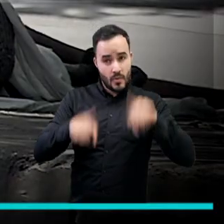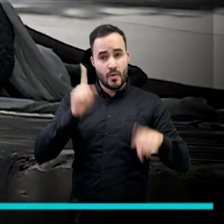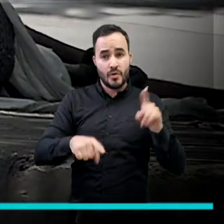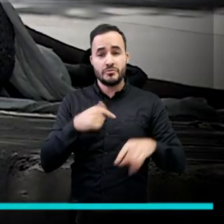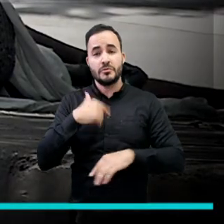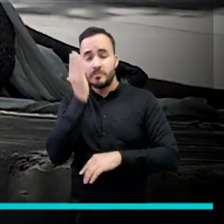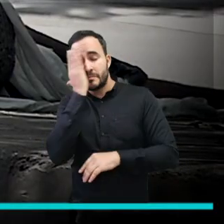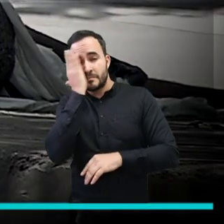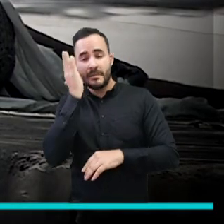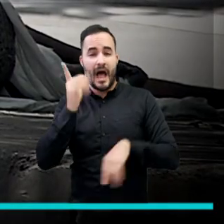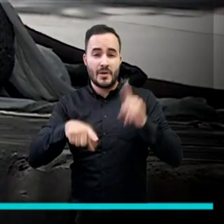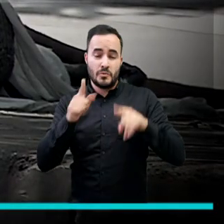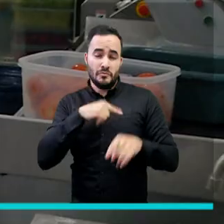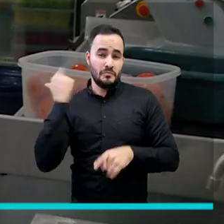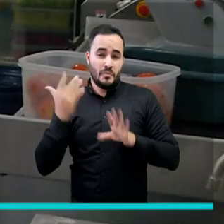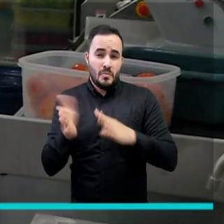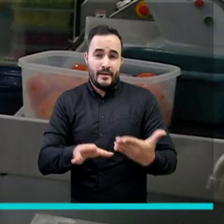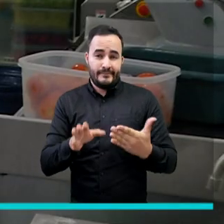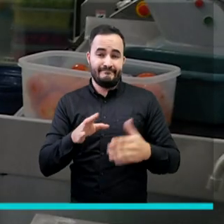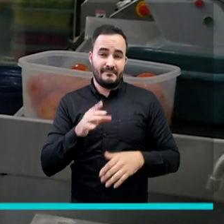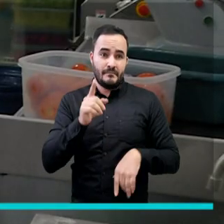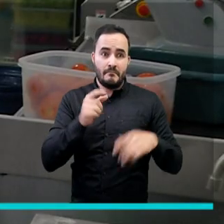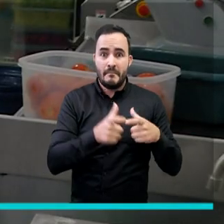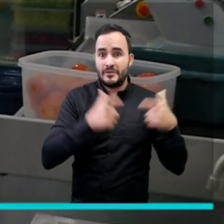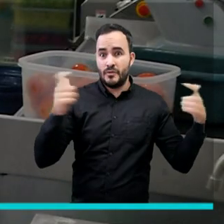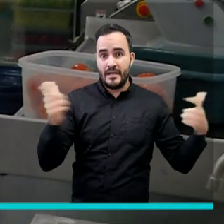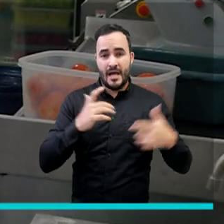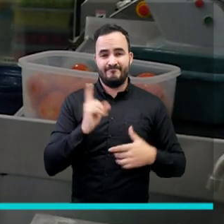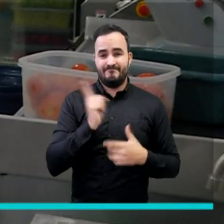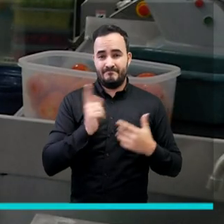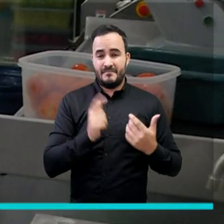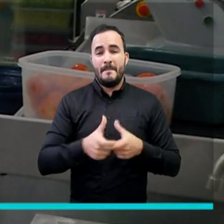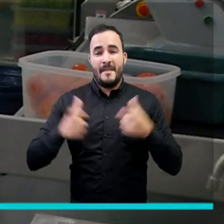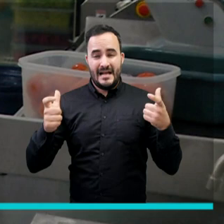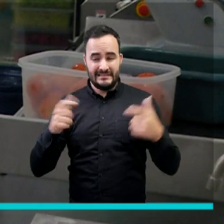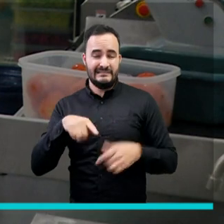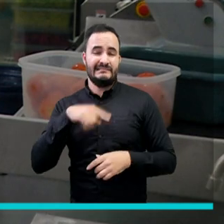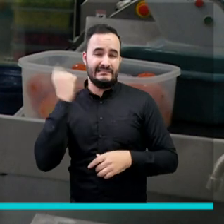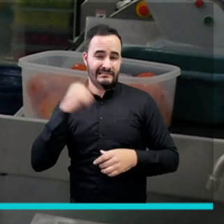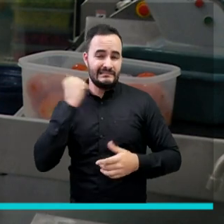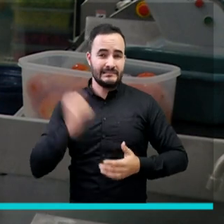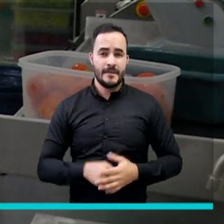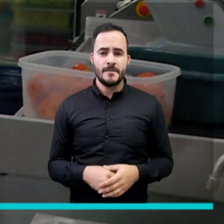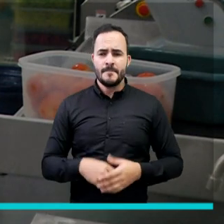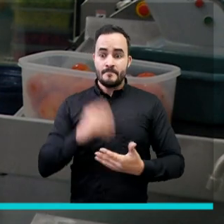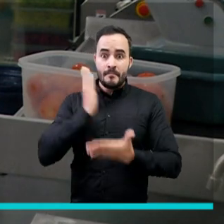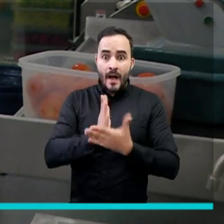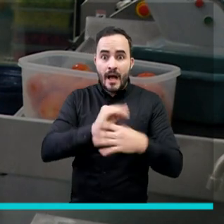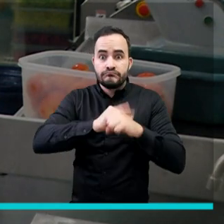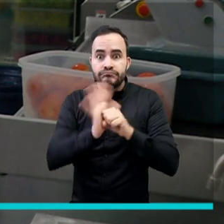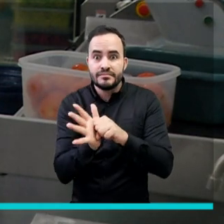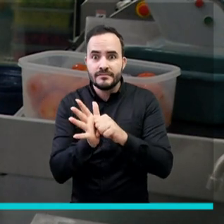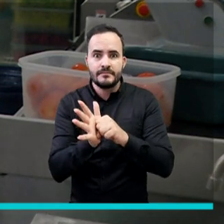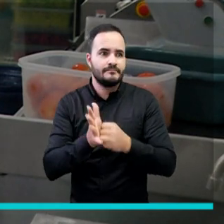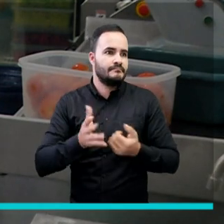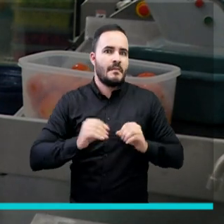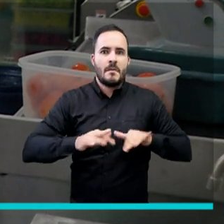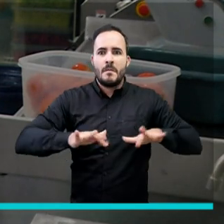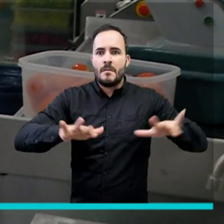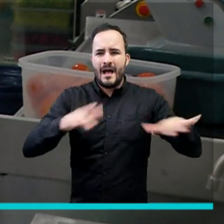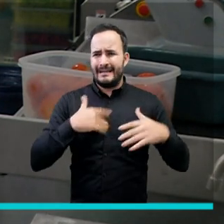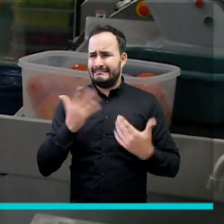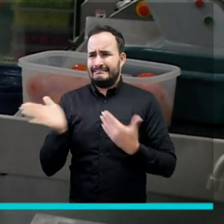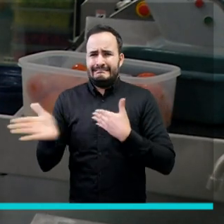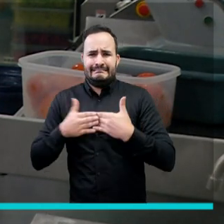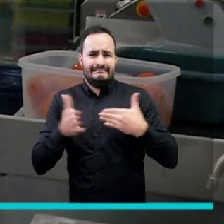levantan muy pocos. Llegó el punto en el que entró la pandemia. Un toque de queda y cerraron todos los lugares donde